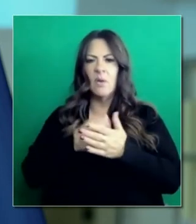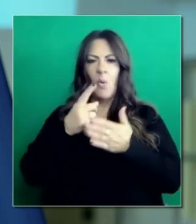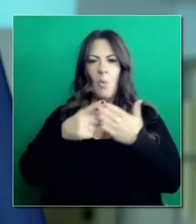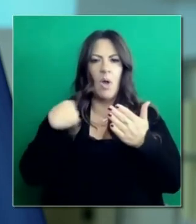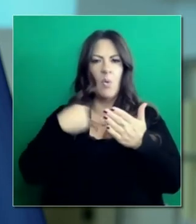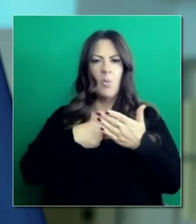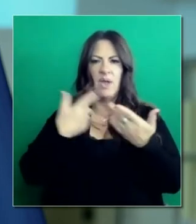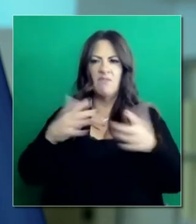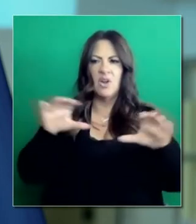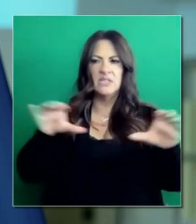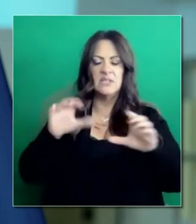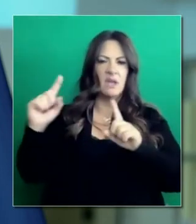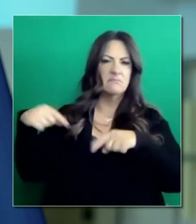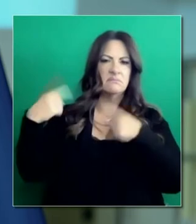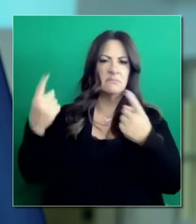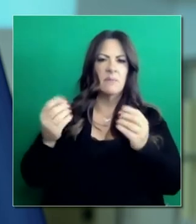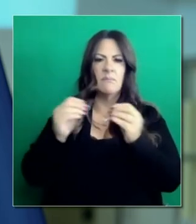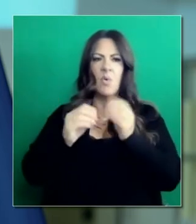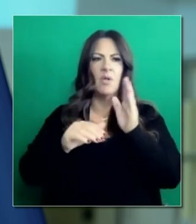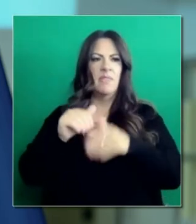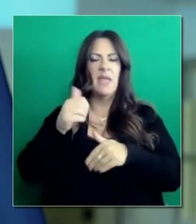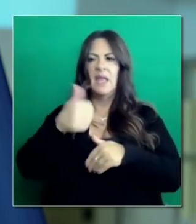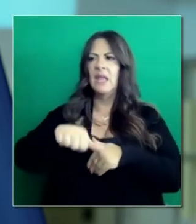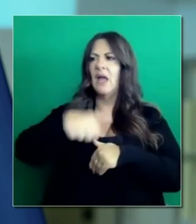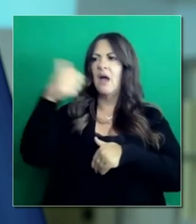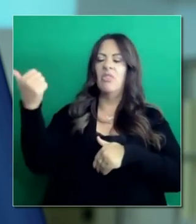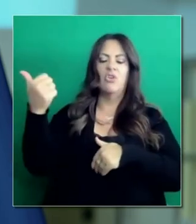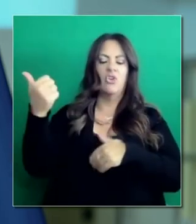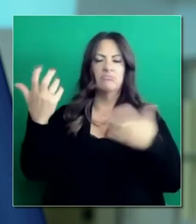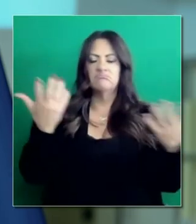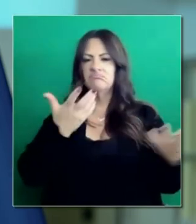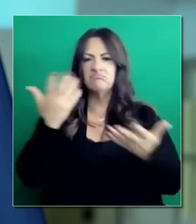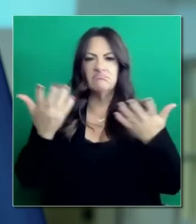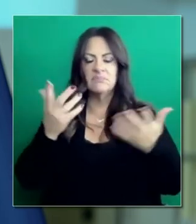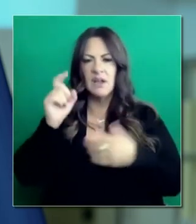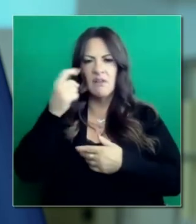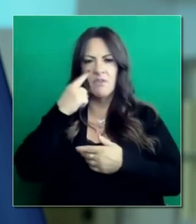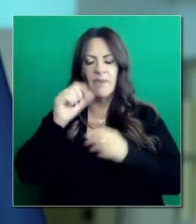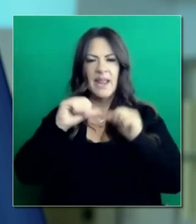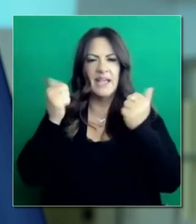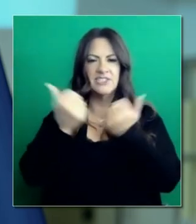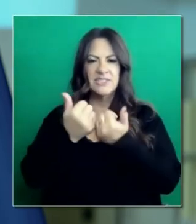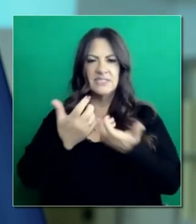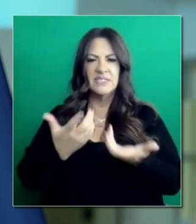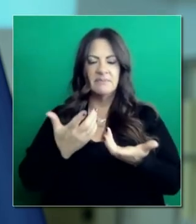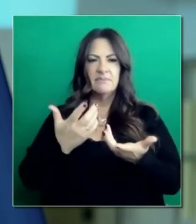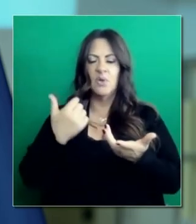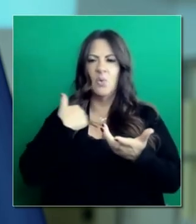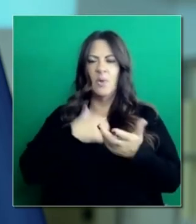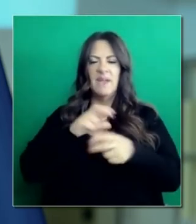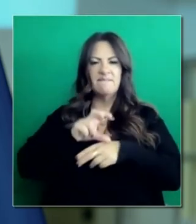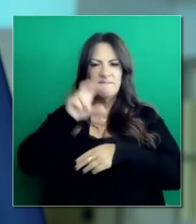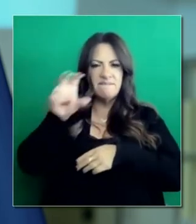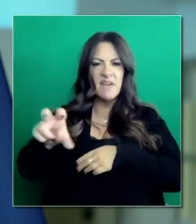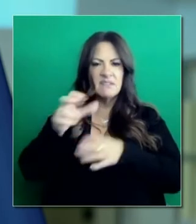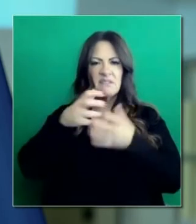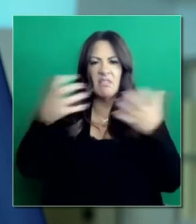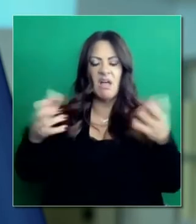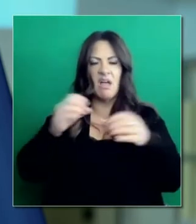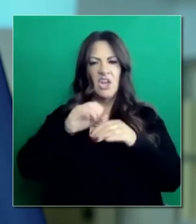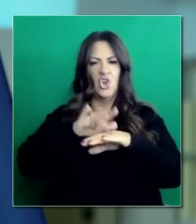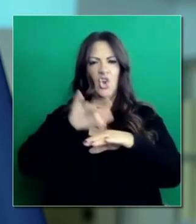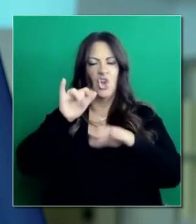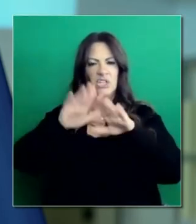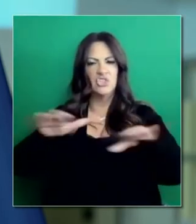hemos hecho más que ninguna otra administración en cuanto a educación para